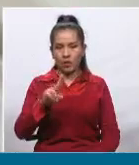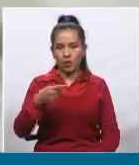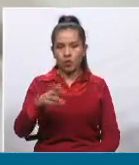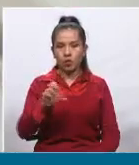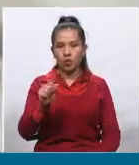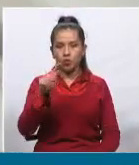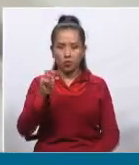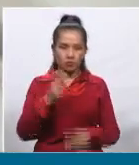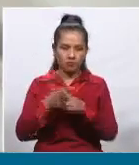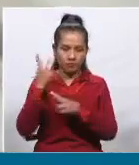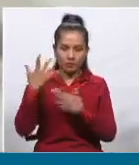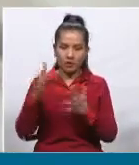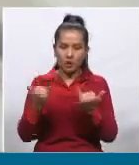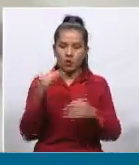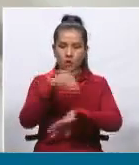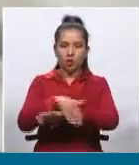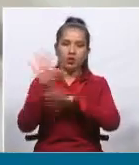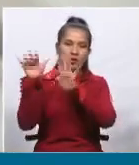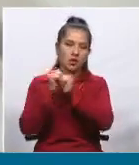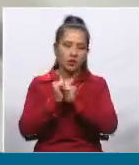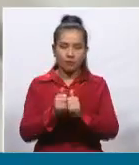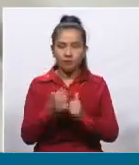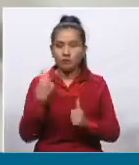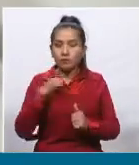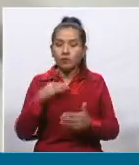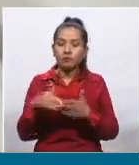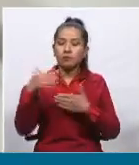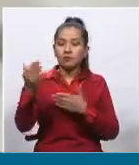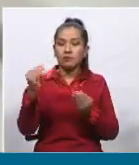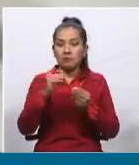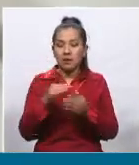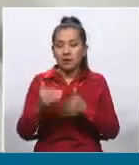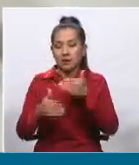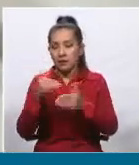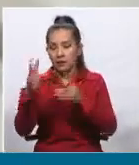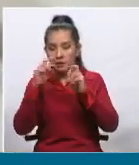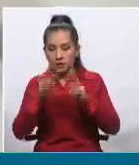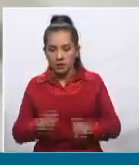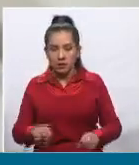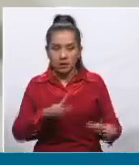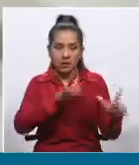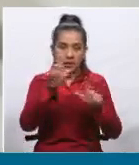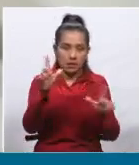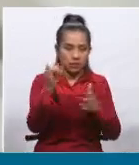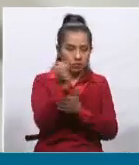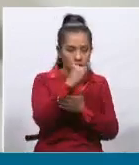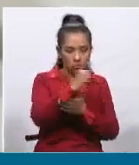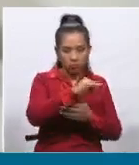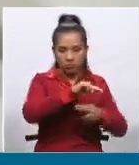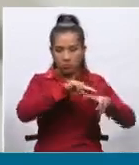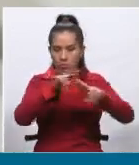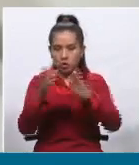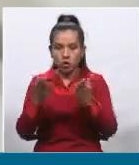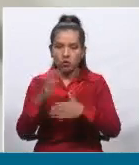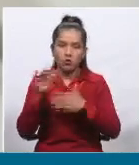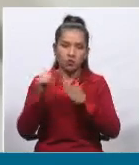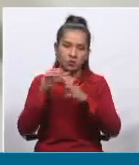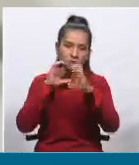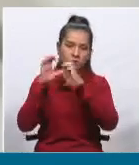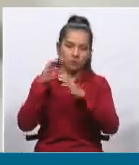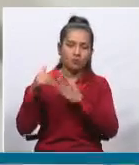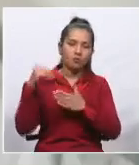acompañarnos esta noche. Esperamos de que conforme vayan avanzando los estudios, conforme se tengan mayores resultados, vamos a continuar con esta